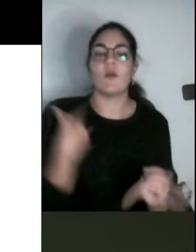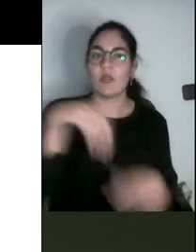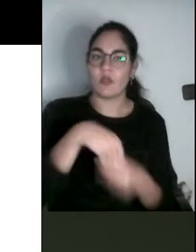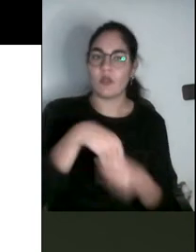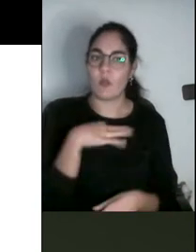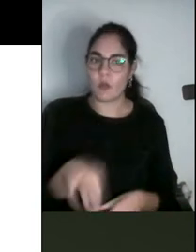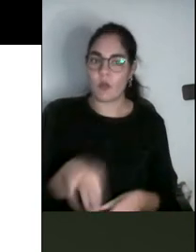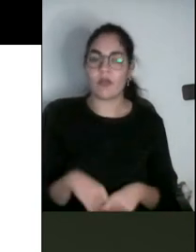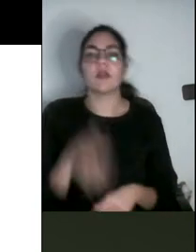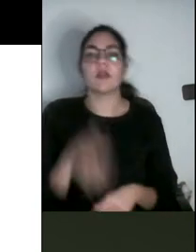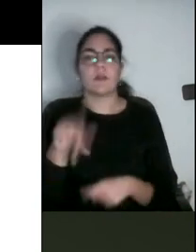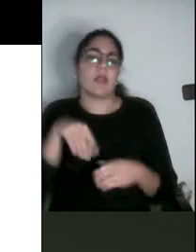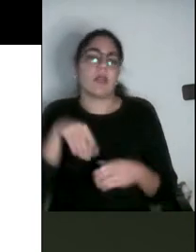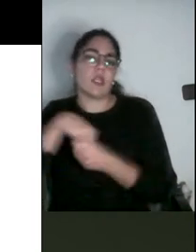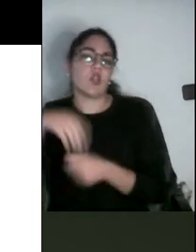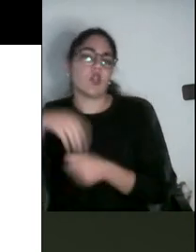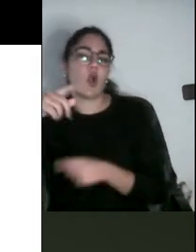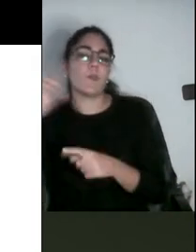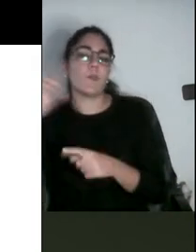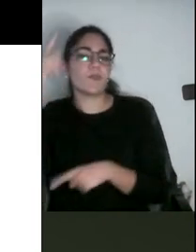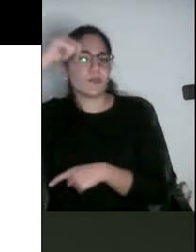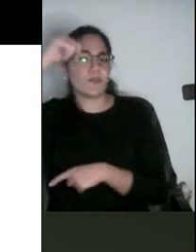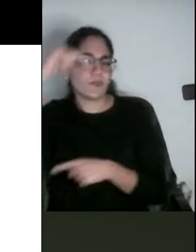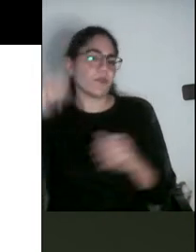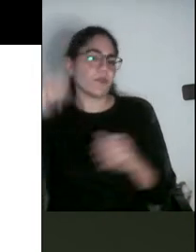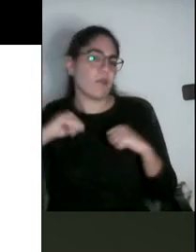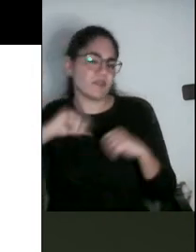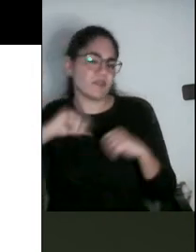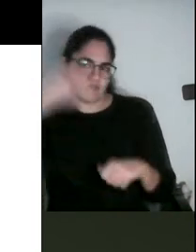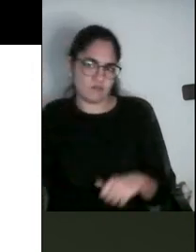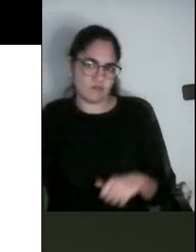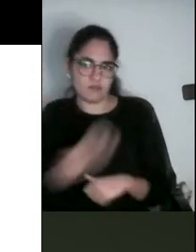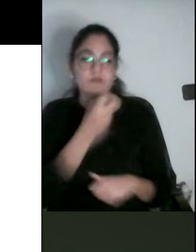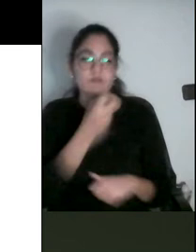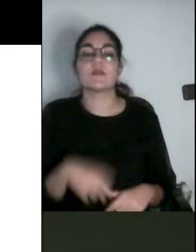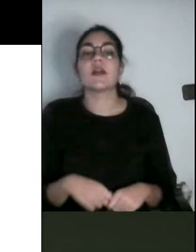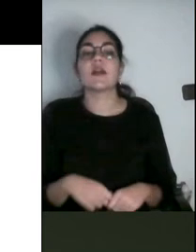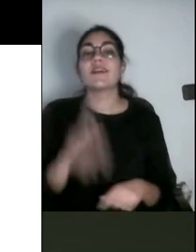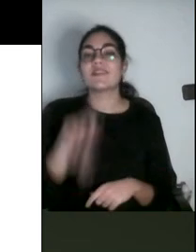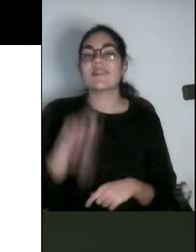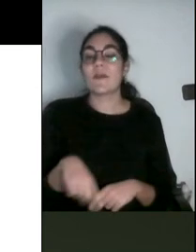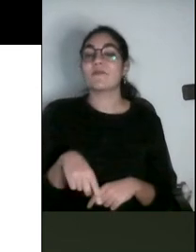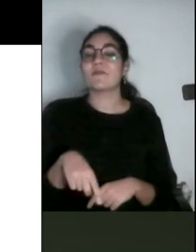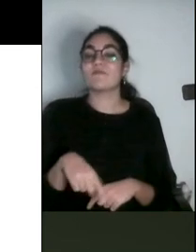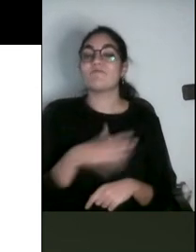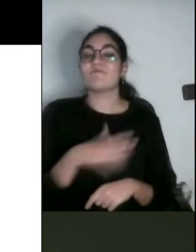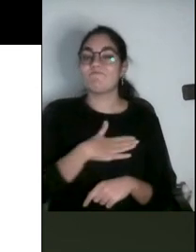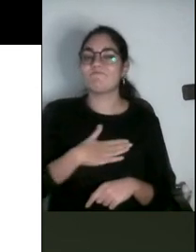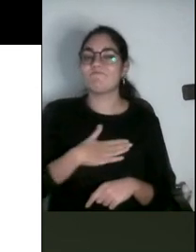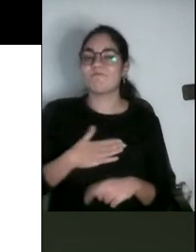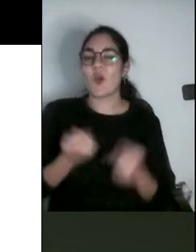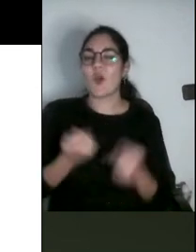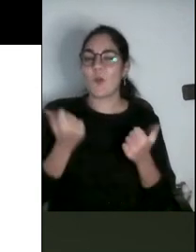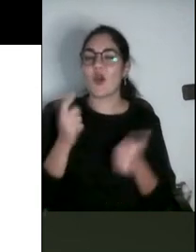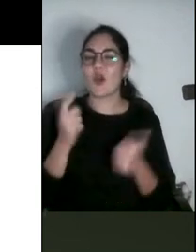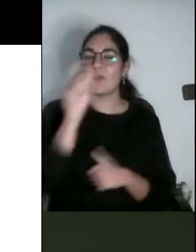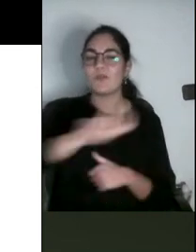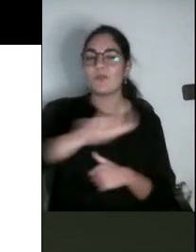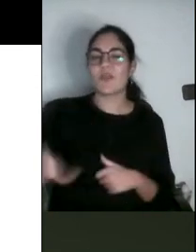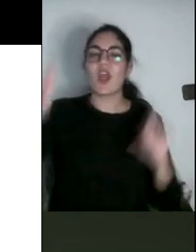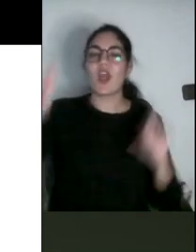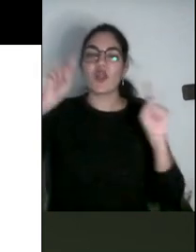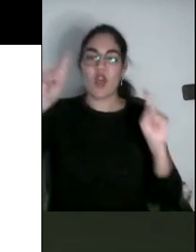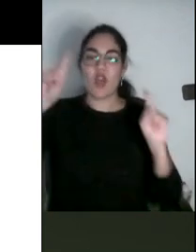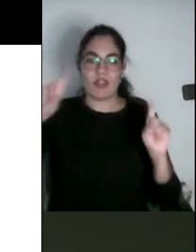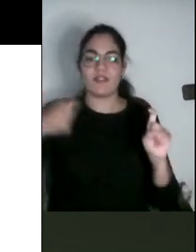en los posgrados. Y, por tanto, se planteaba el reto también de poner al profesorado delante de sus